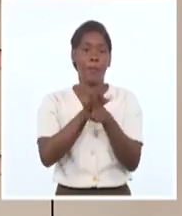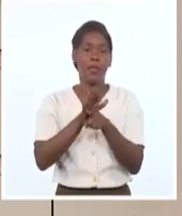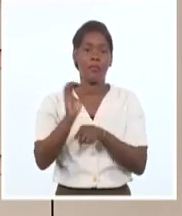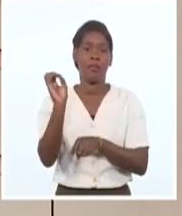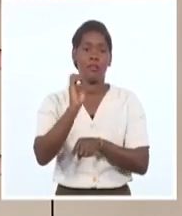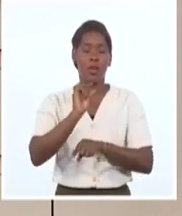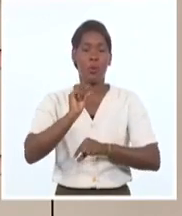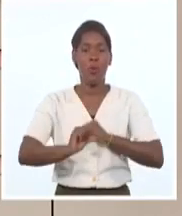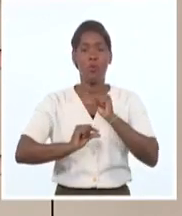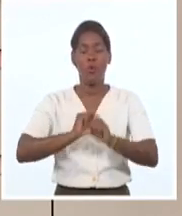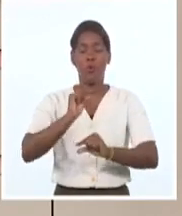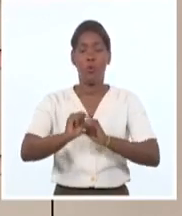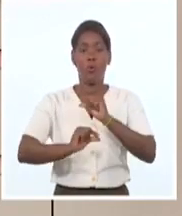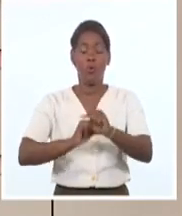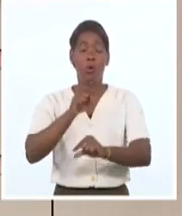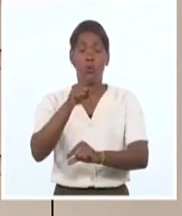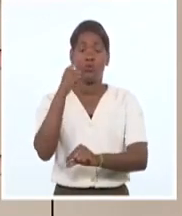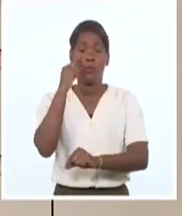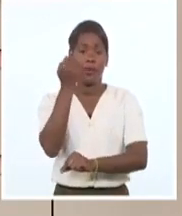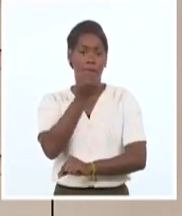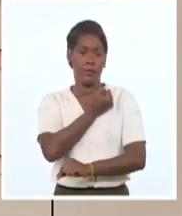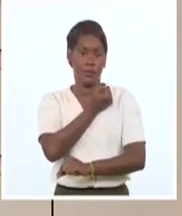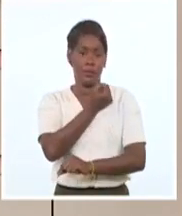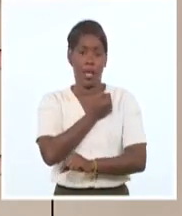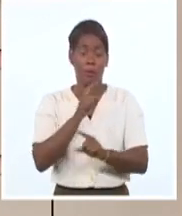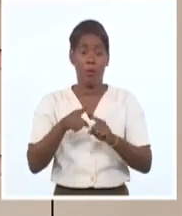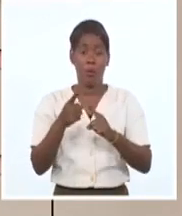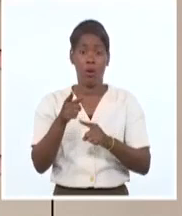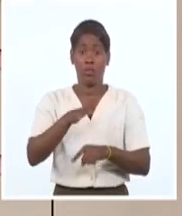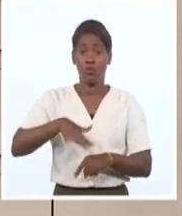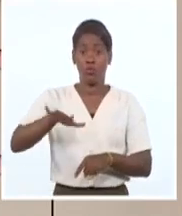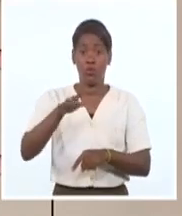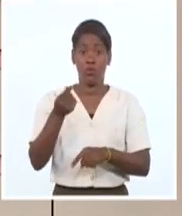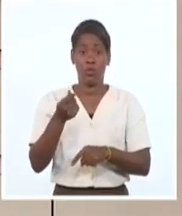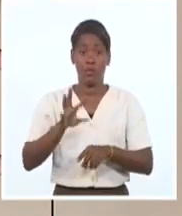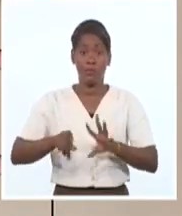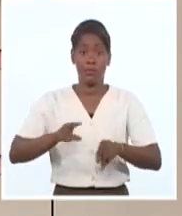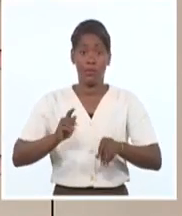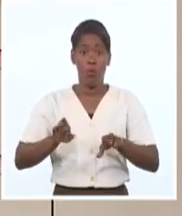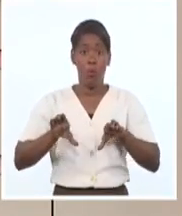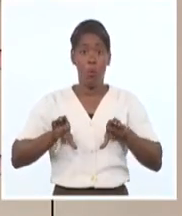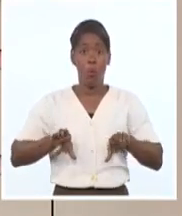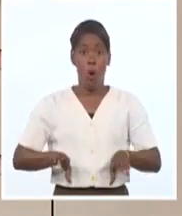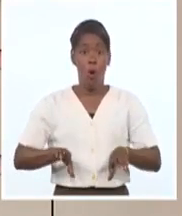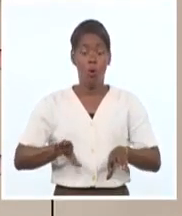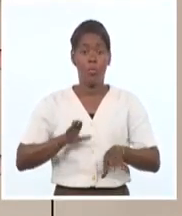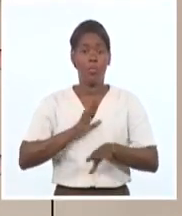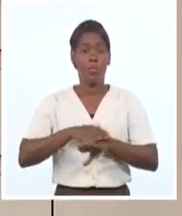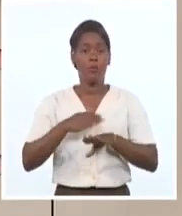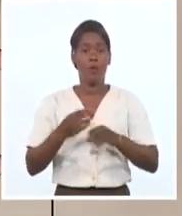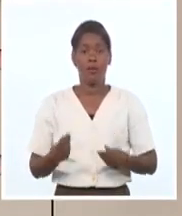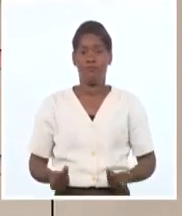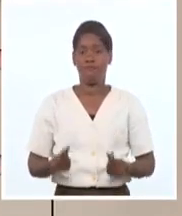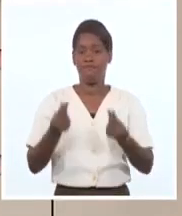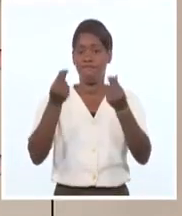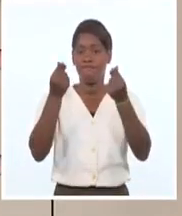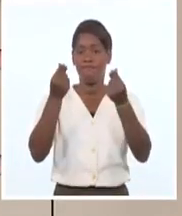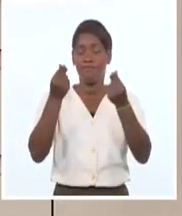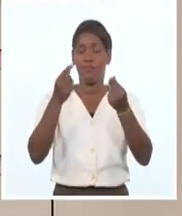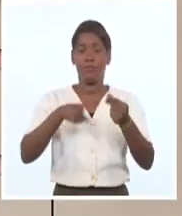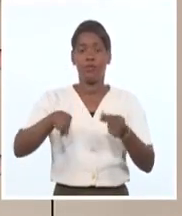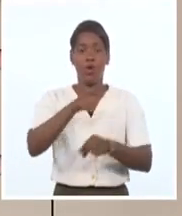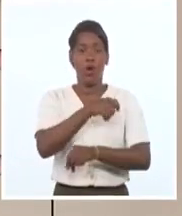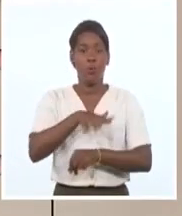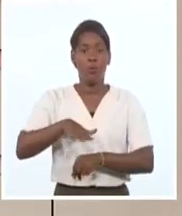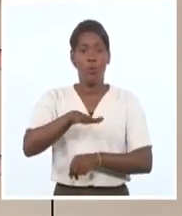mundial de engaño en el que han participado los ricos ha erosionado el Estado de Derecho y ha acabado con la confianza